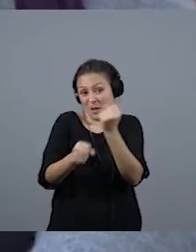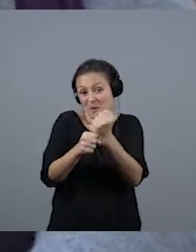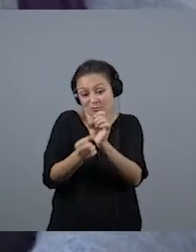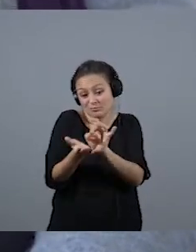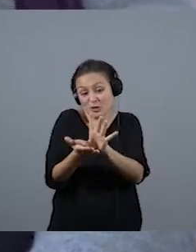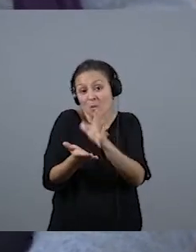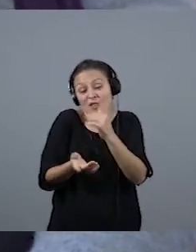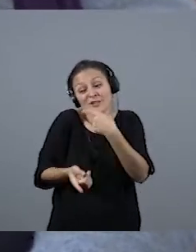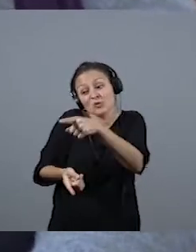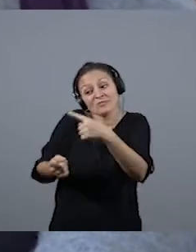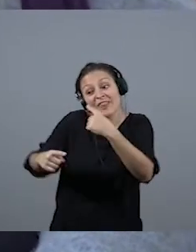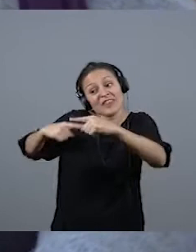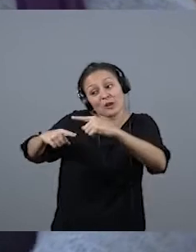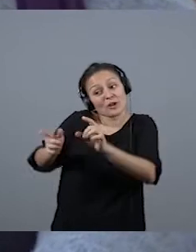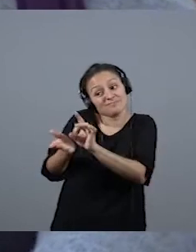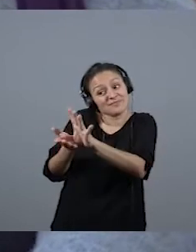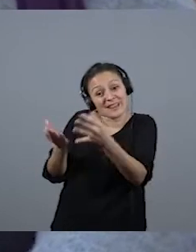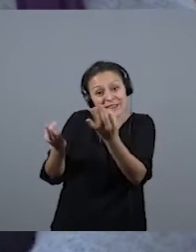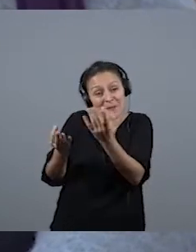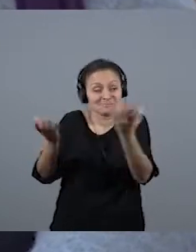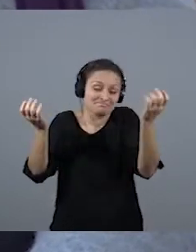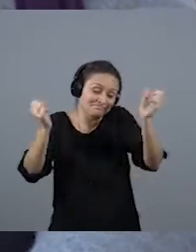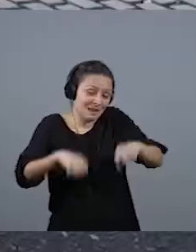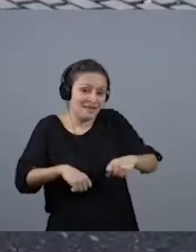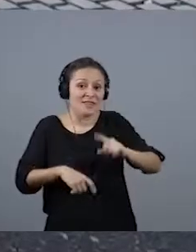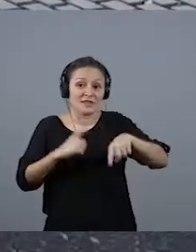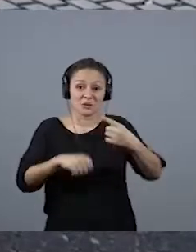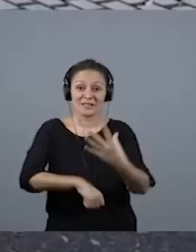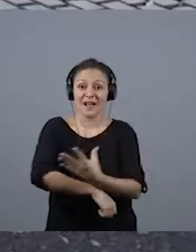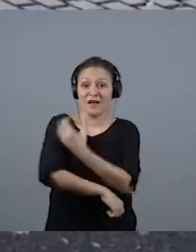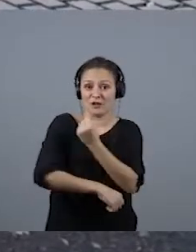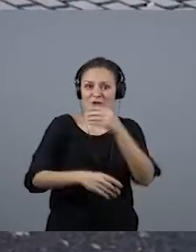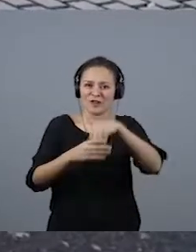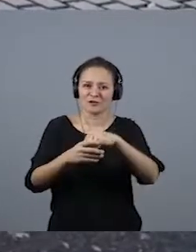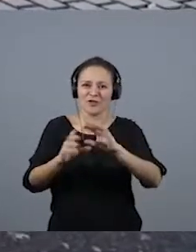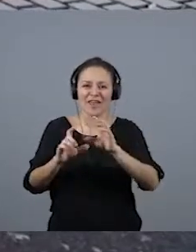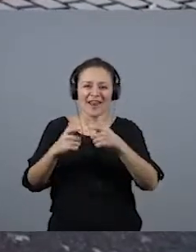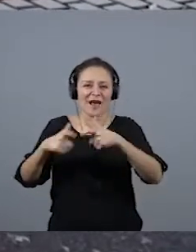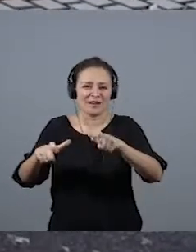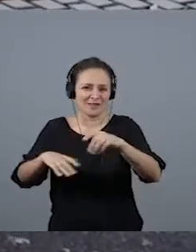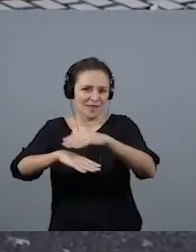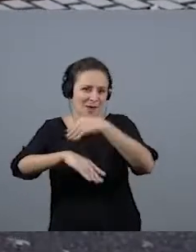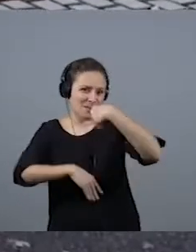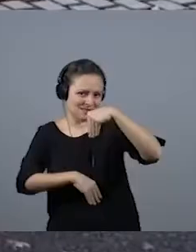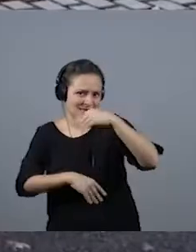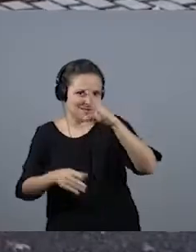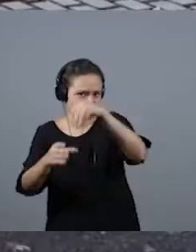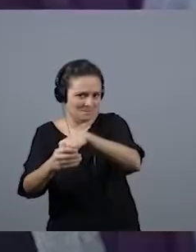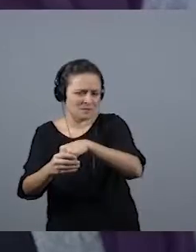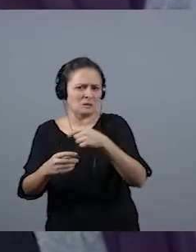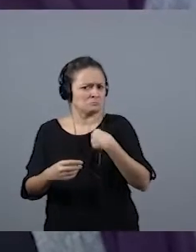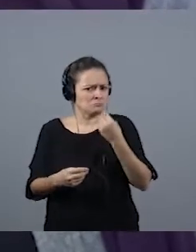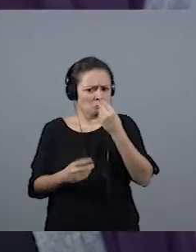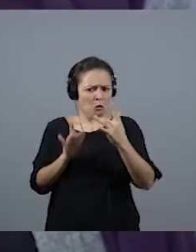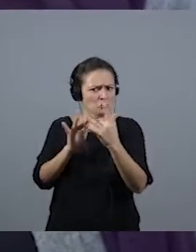pues lo aceptas. Luego pude estar en el cabildo de jefe de gabinete de la presidencia. Siempre me acogieron muy bien. Solamente he tenido algún problema